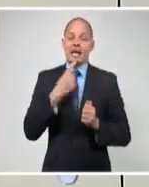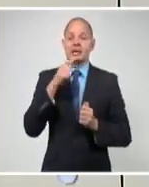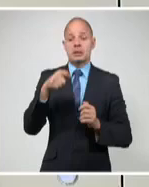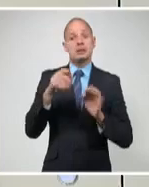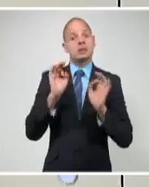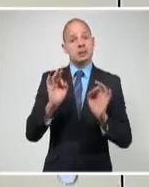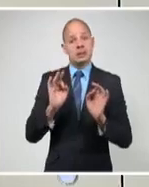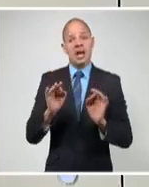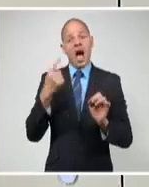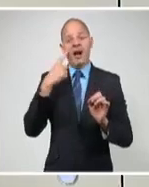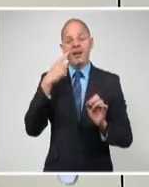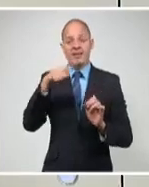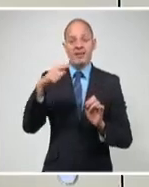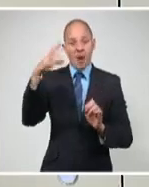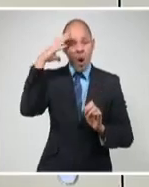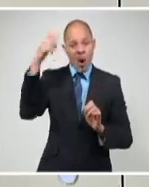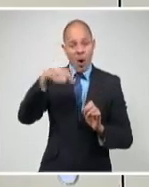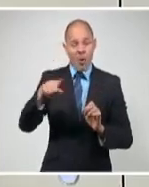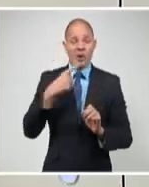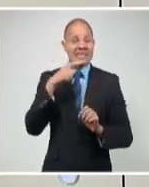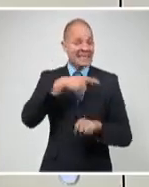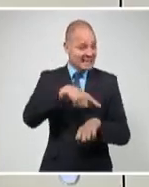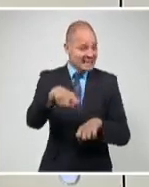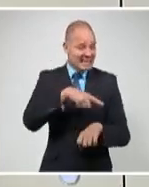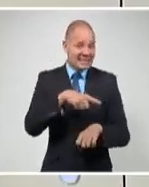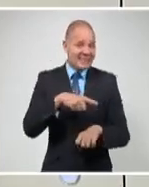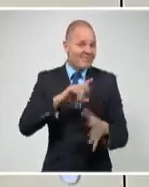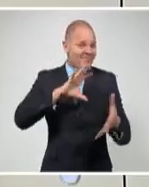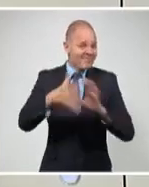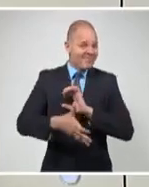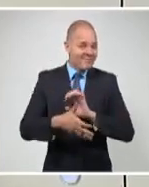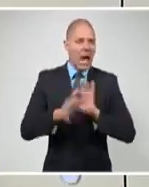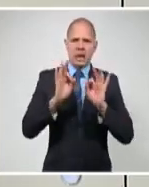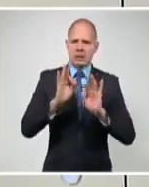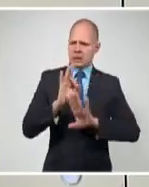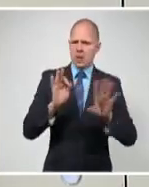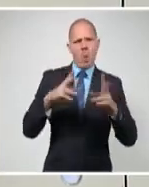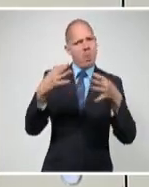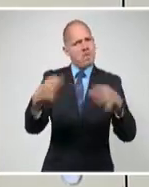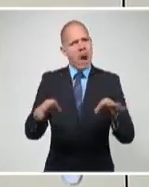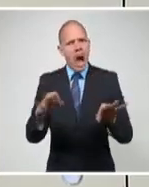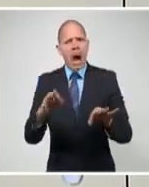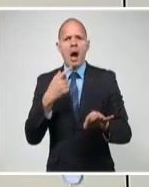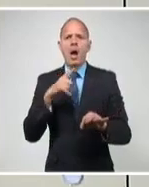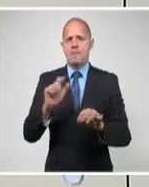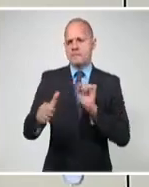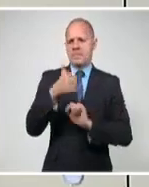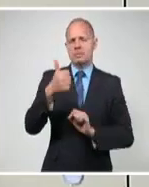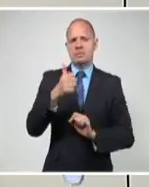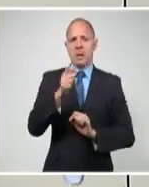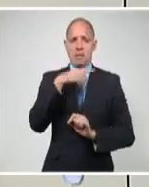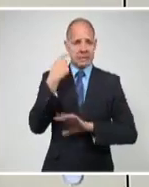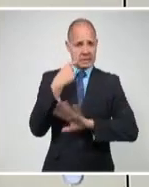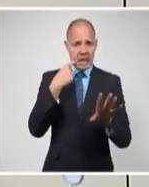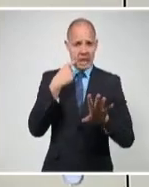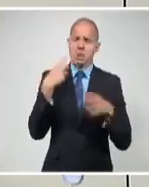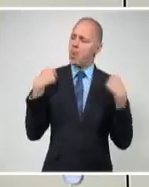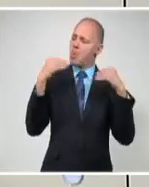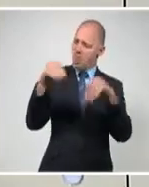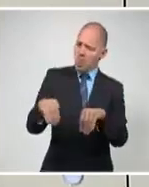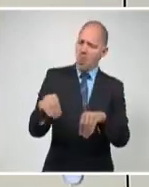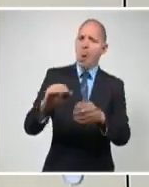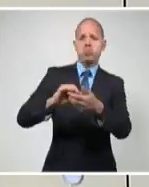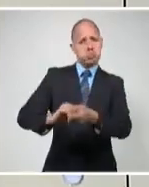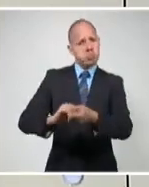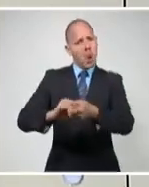en franca crisis, no pudo asegurar esta vez. Y escuchamos a Joe Biden pidiendo unidad allí donde no estuvo el